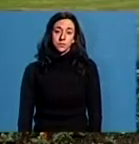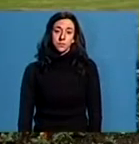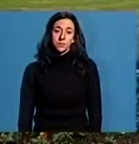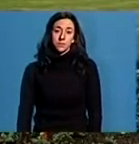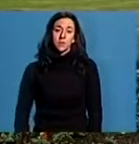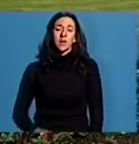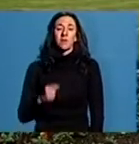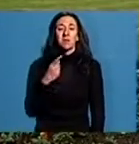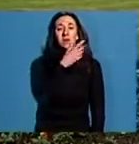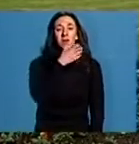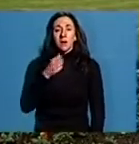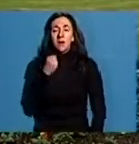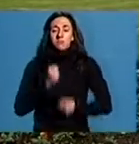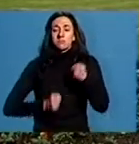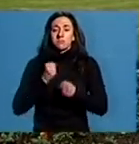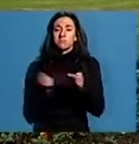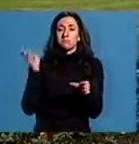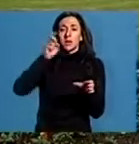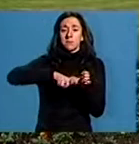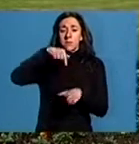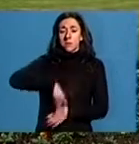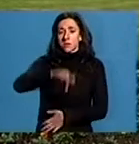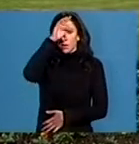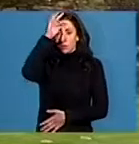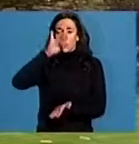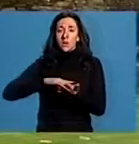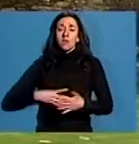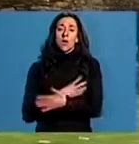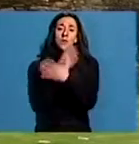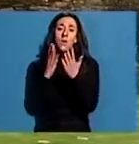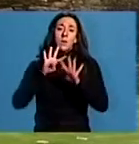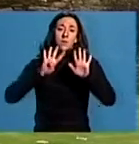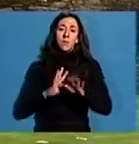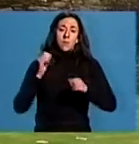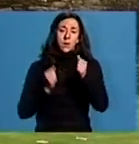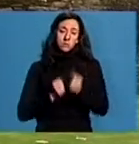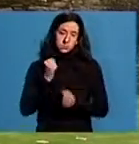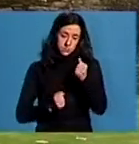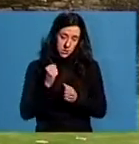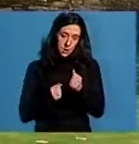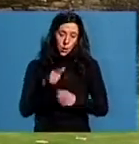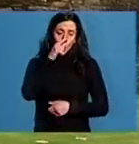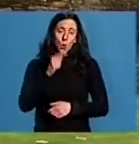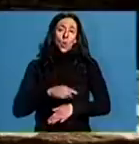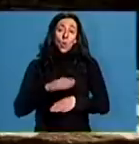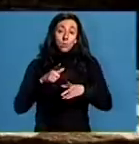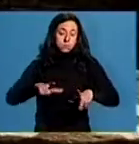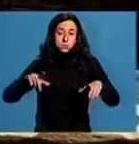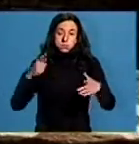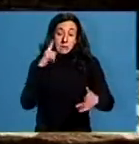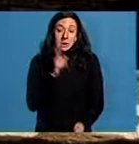1.500 atletas participaron este domingo, o día da zanove na novena edición da carreira popular Lugo Monumental que organiza o Concello.